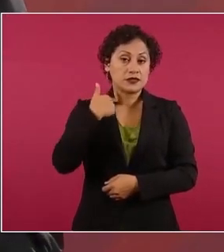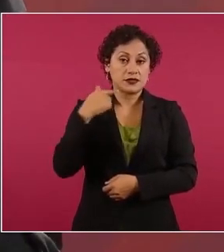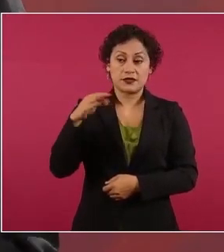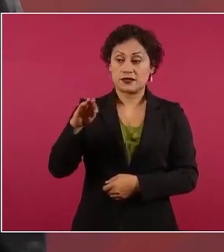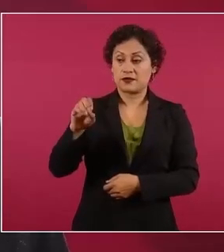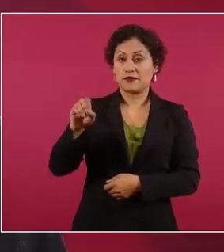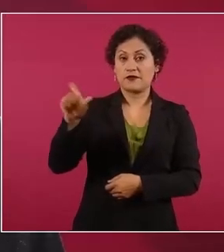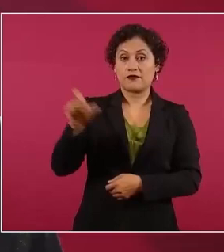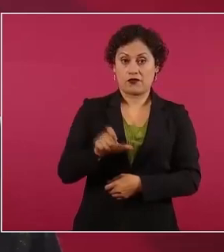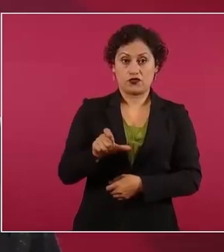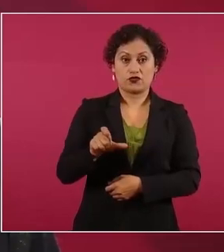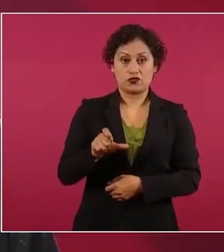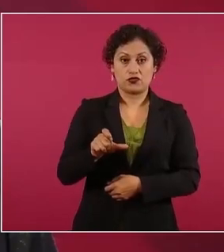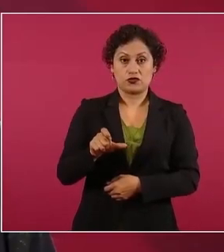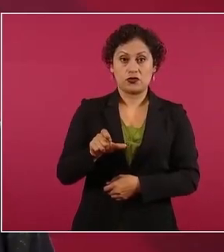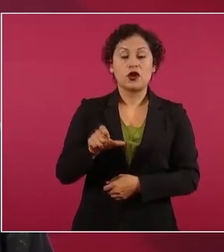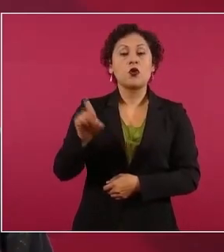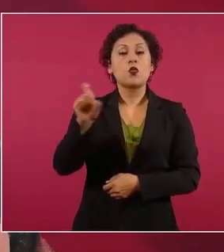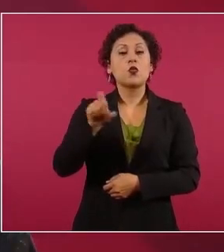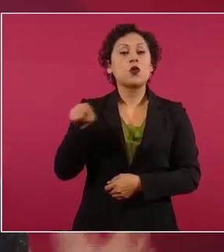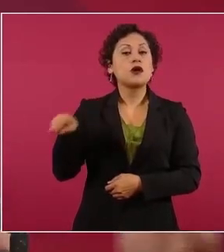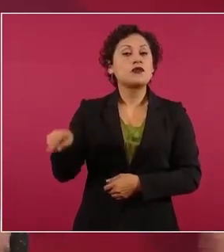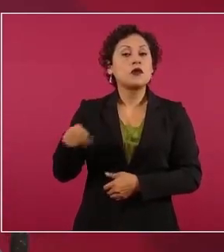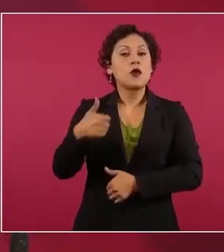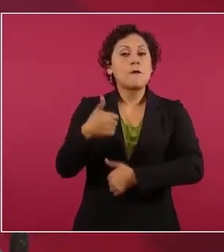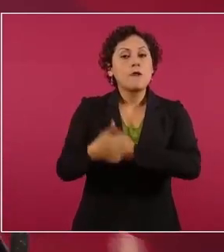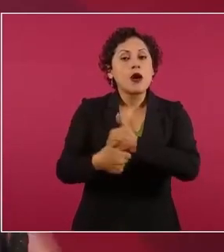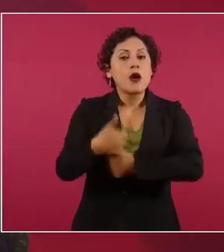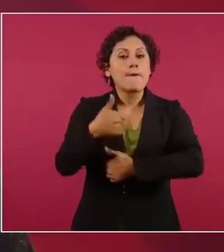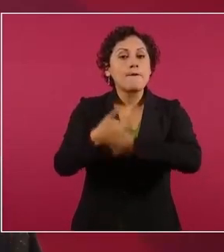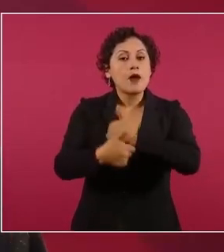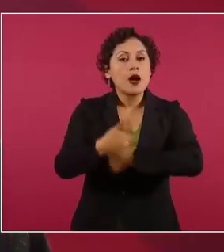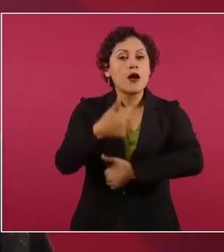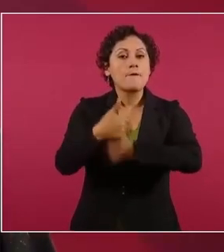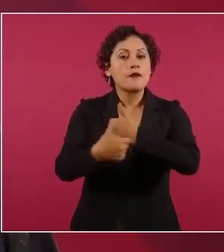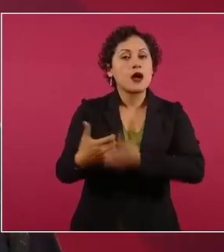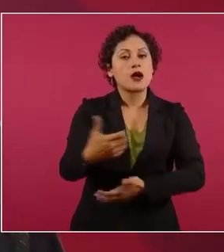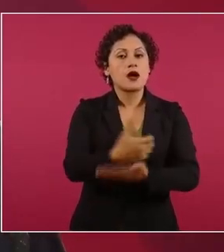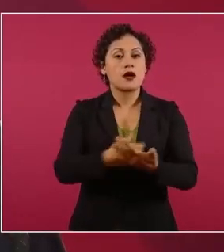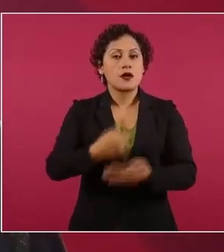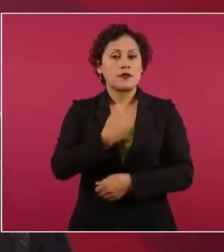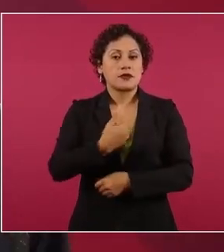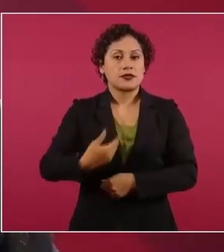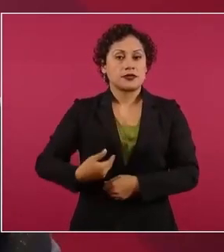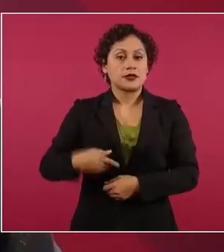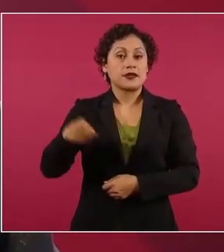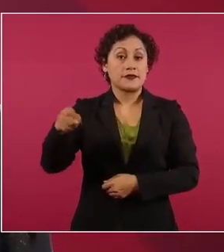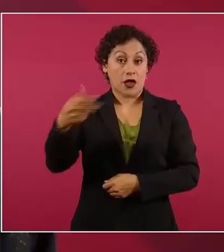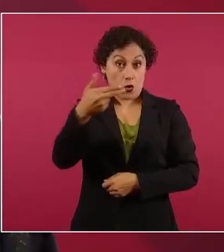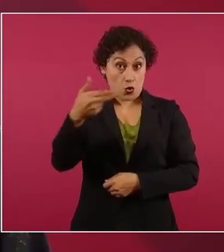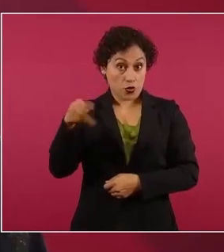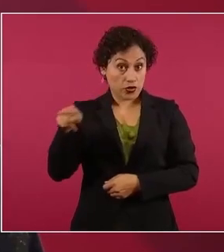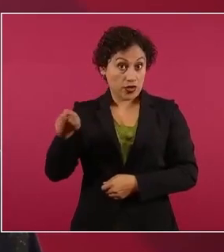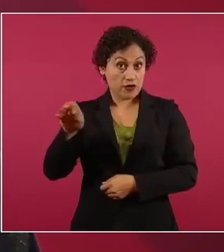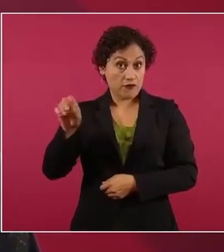campaña ahí vivía Fox en su hotel